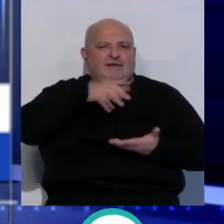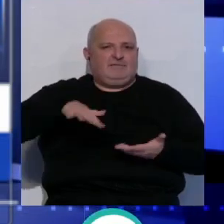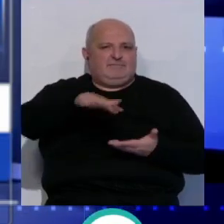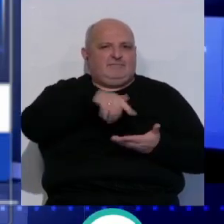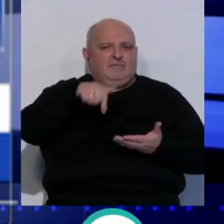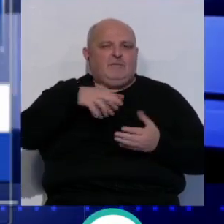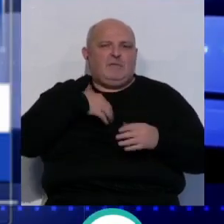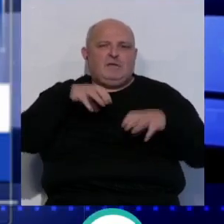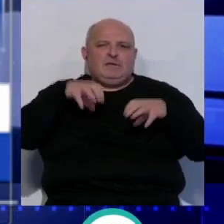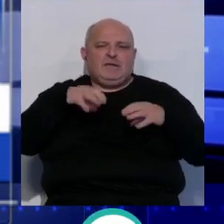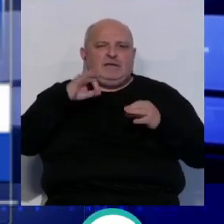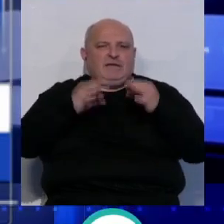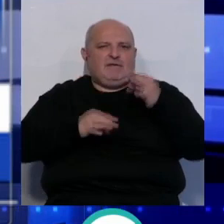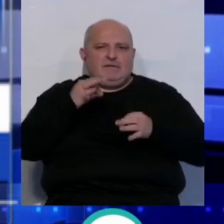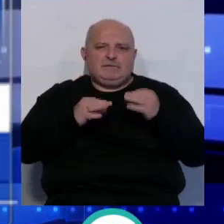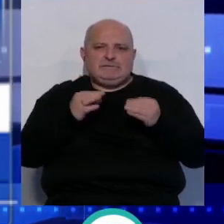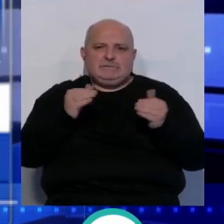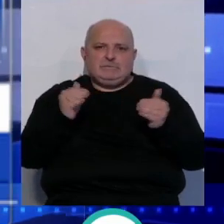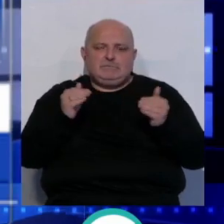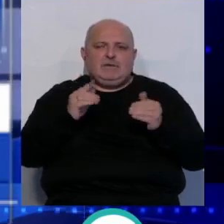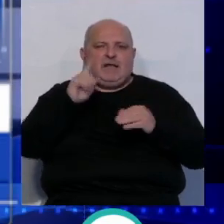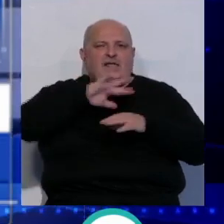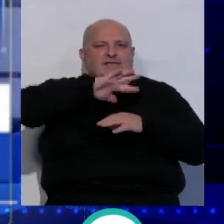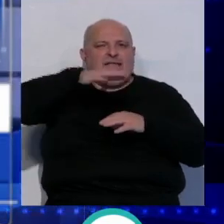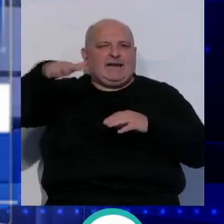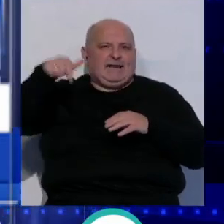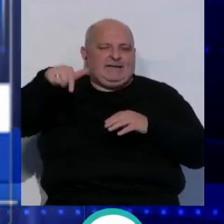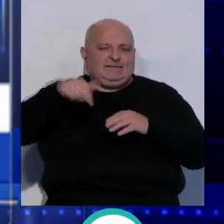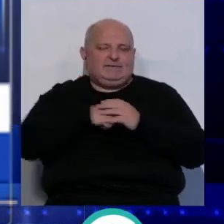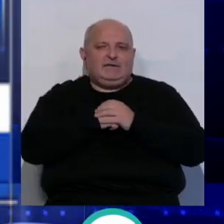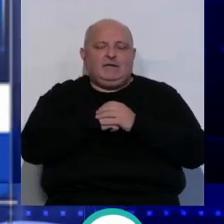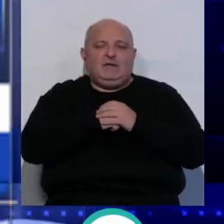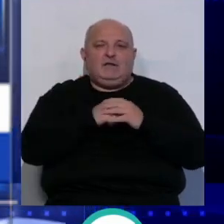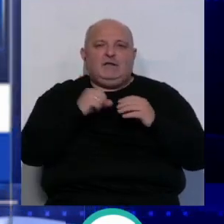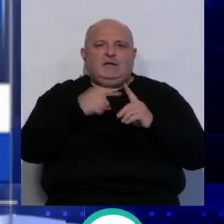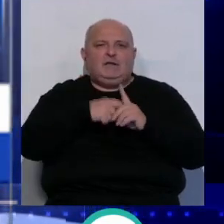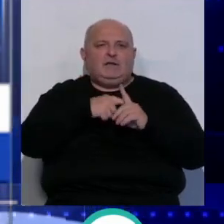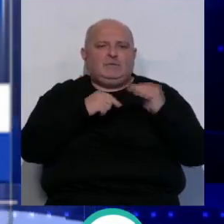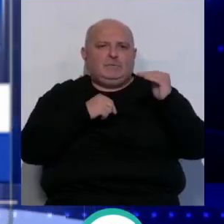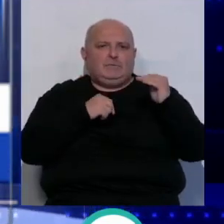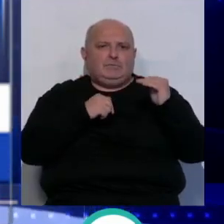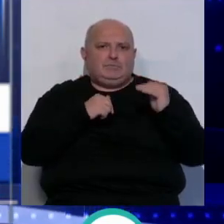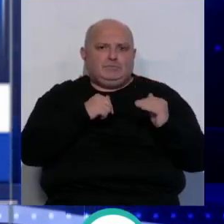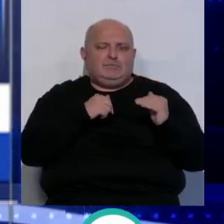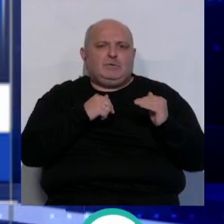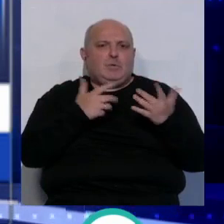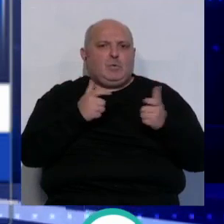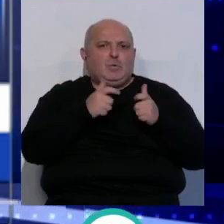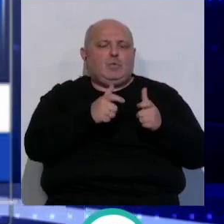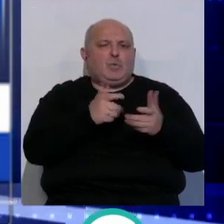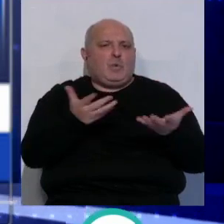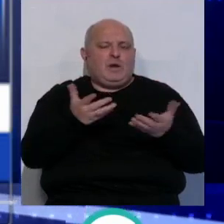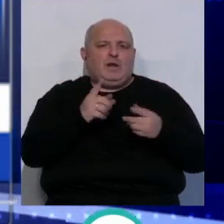precipitaciones en forma de nieve en las cotas altas de la Sierra de Cádiz. Las temperaturas mínimas en ascenso que marcarán